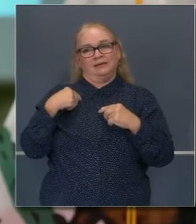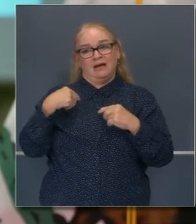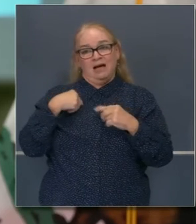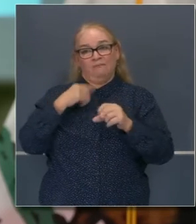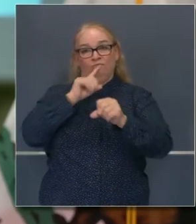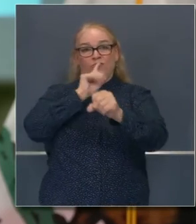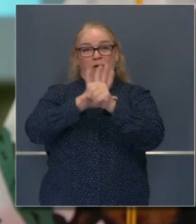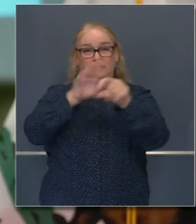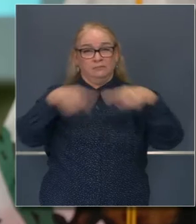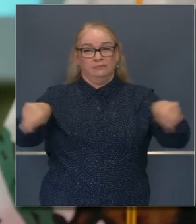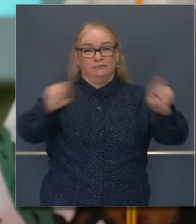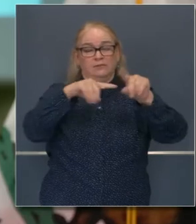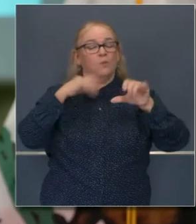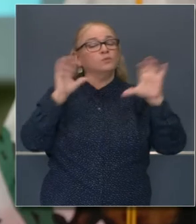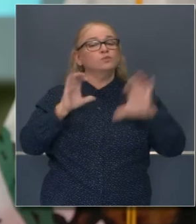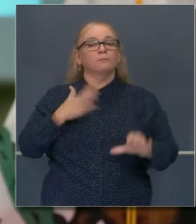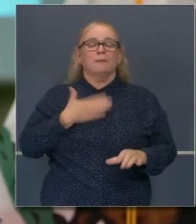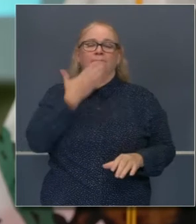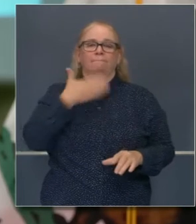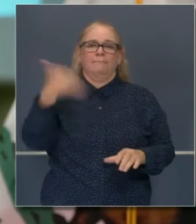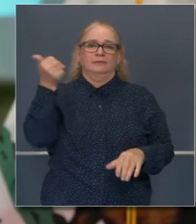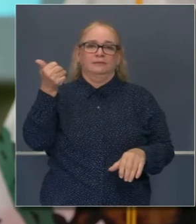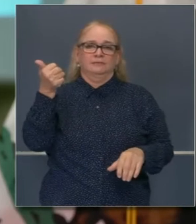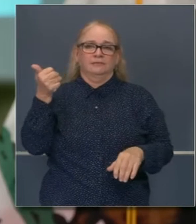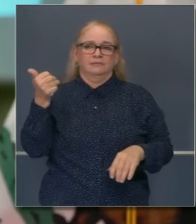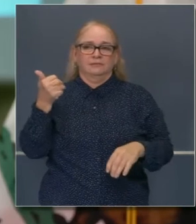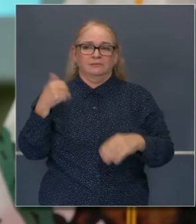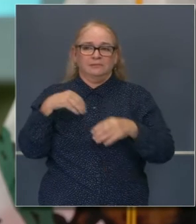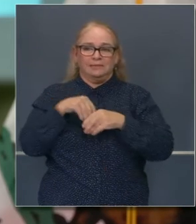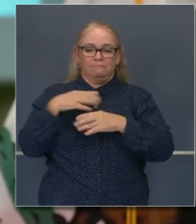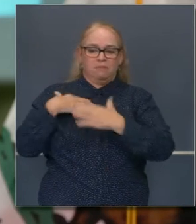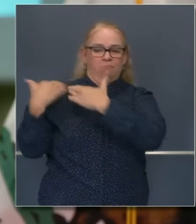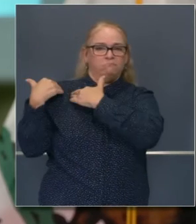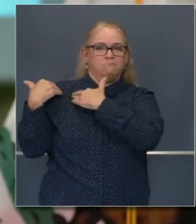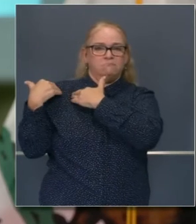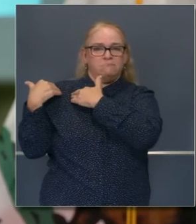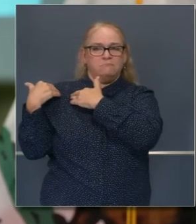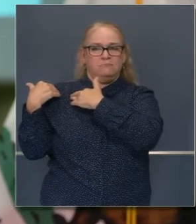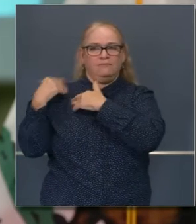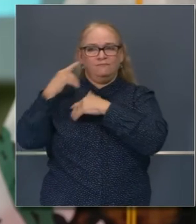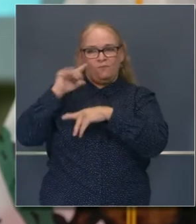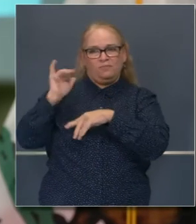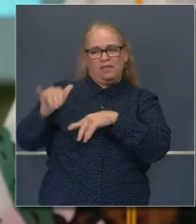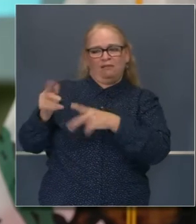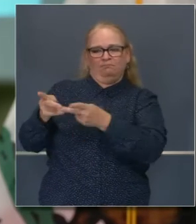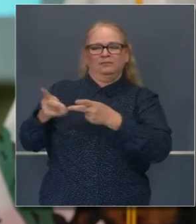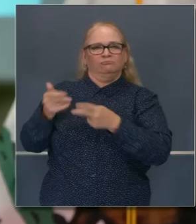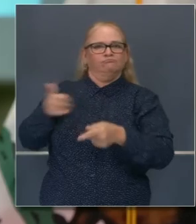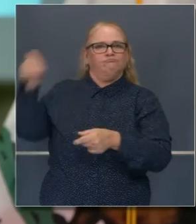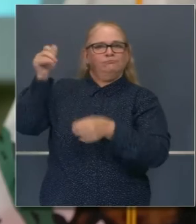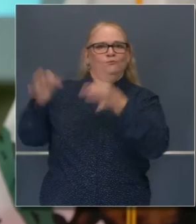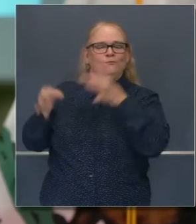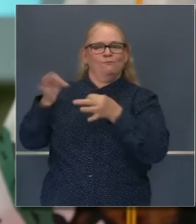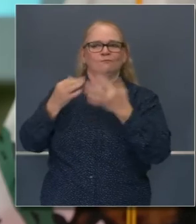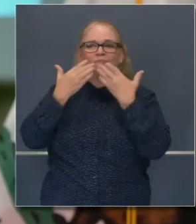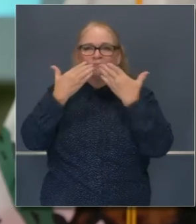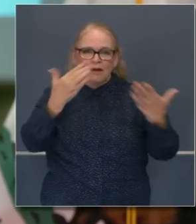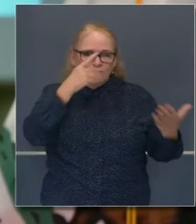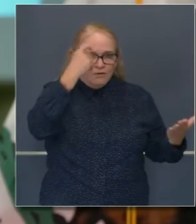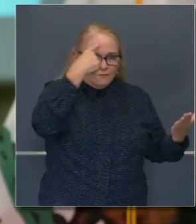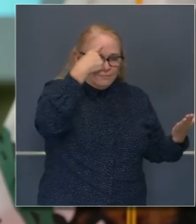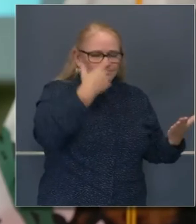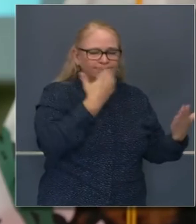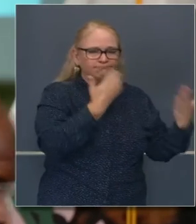hacer lo mejor posible para dispensar las responsabilidades enormes que vienen con este gran puesto.